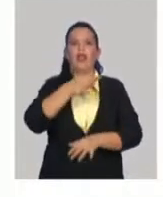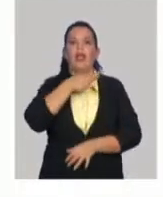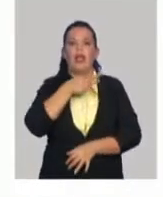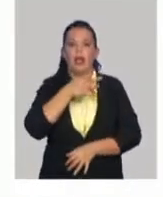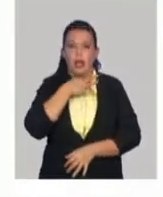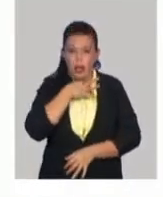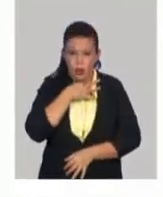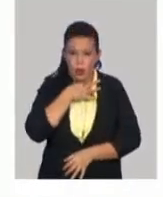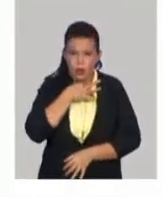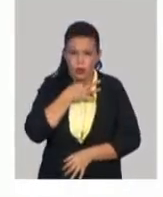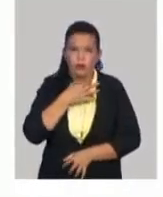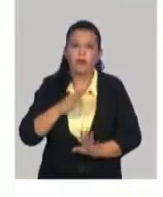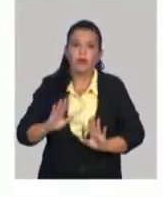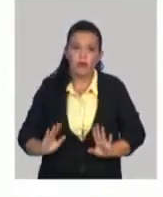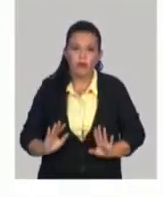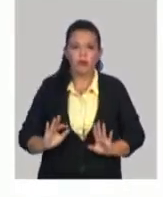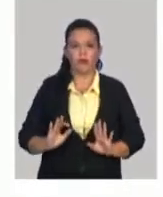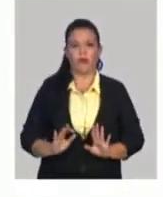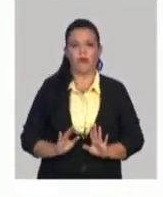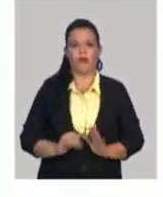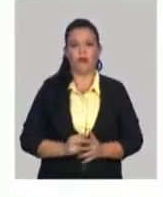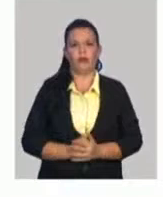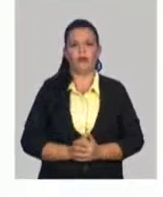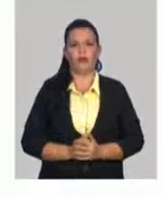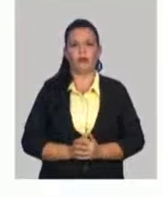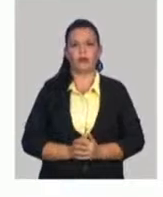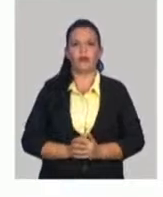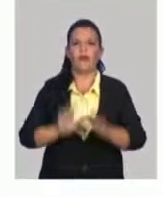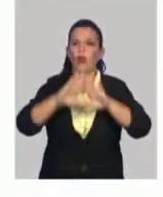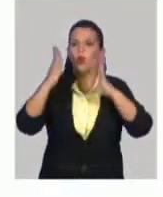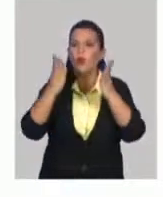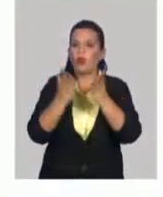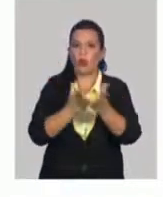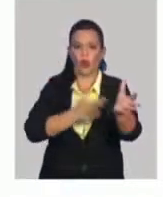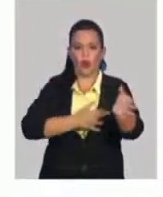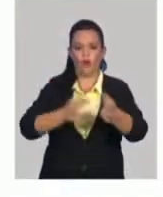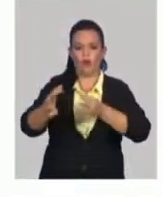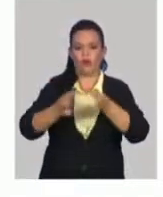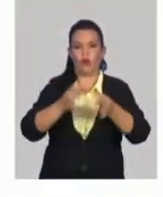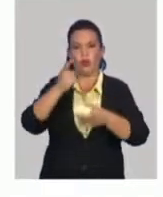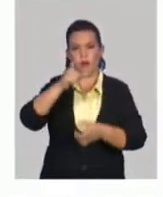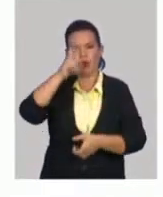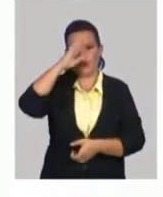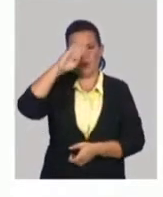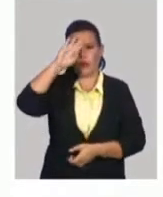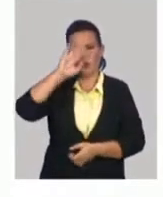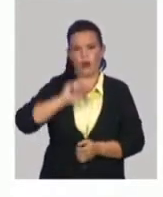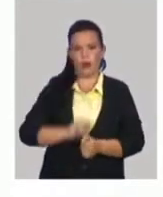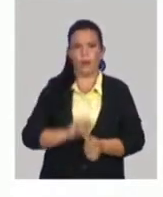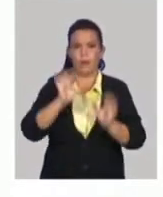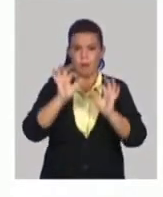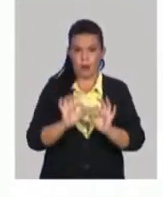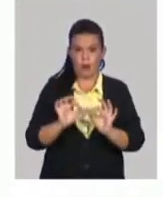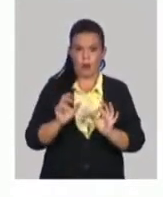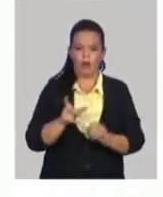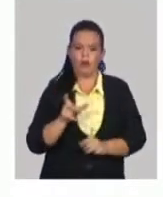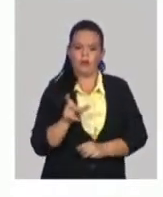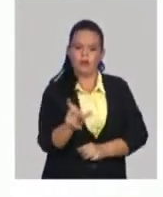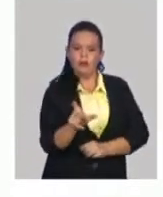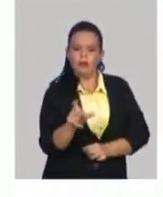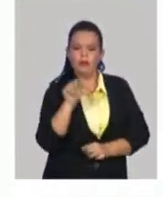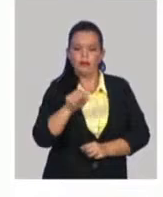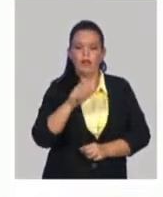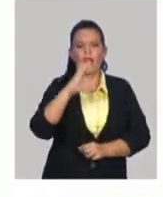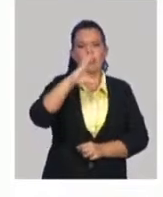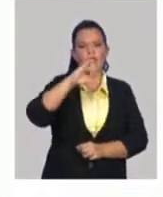como la moneda que se harán todas las operaciones en el territorio nacional. Entonces, en esas cuentas en CUC, que las